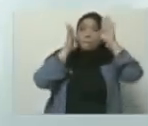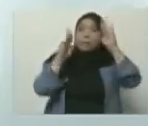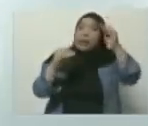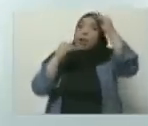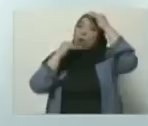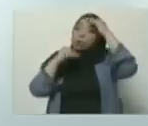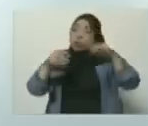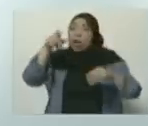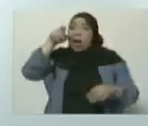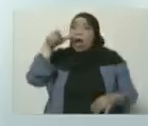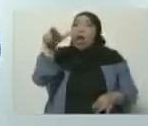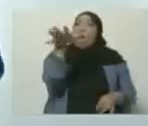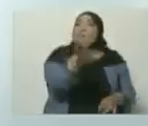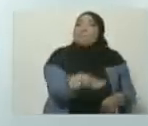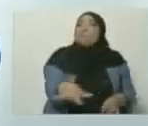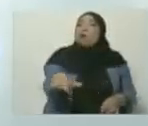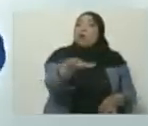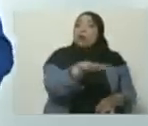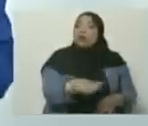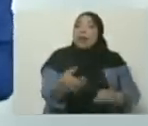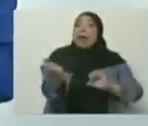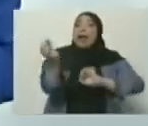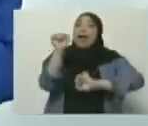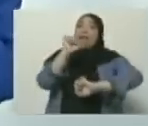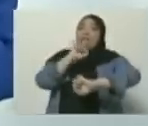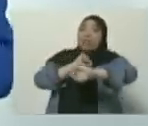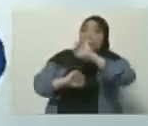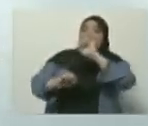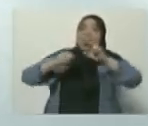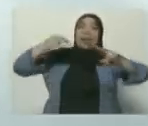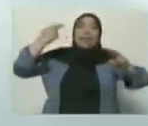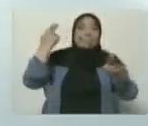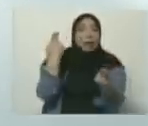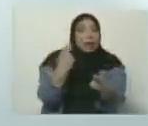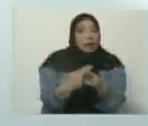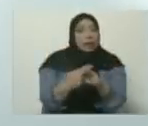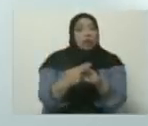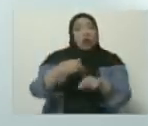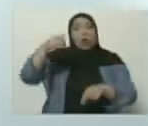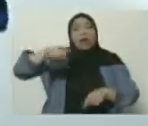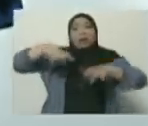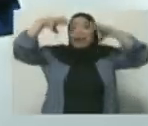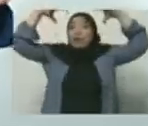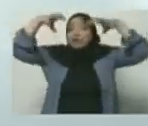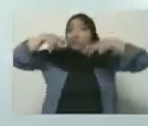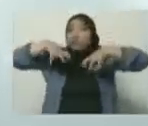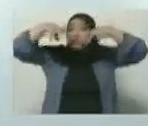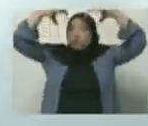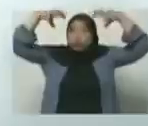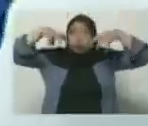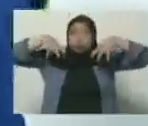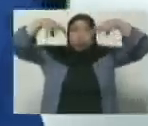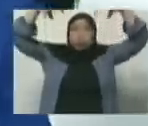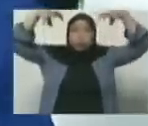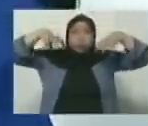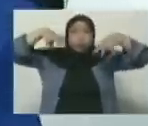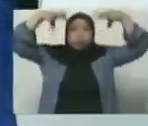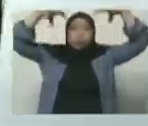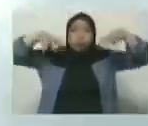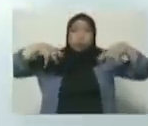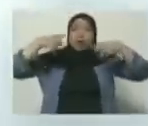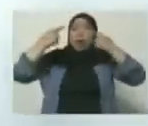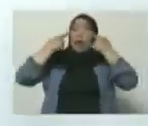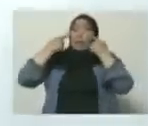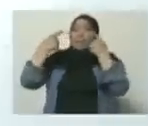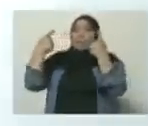justamente para mitigar el impacto que va a tener este ciclón, que va a ocurrir justamente, aquí tenemos el